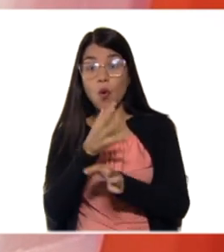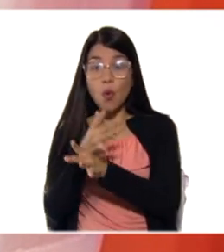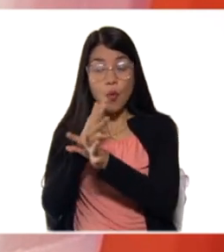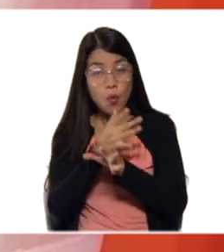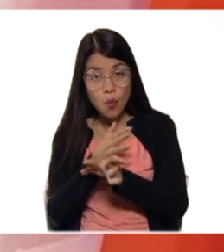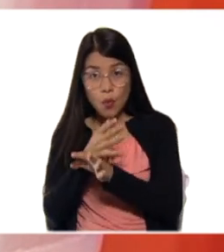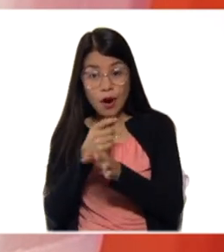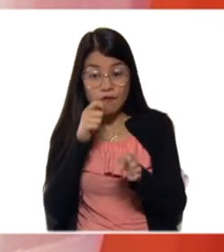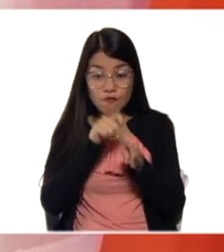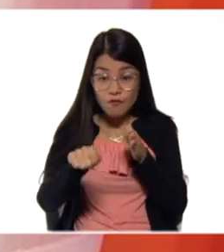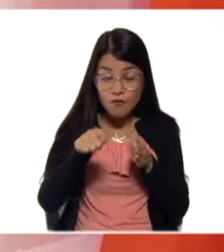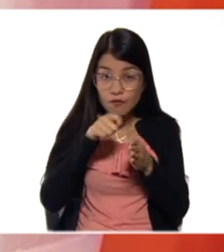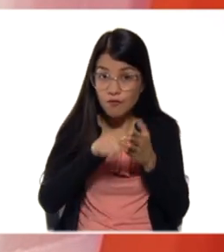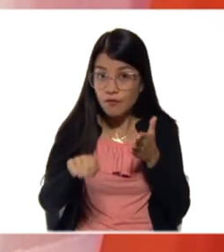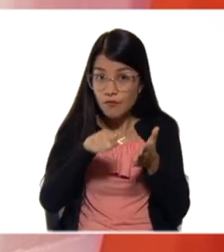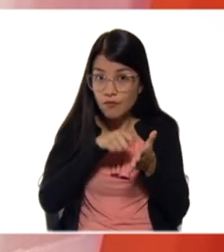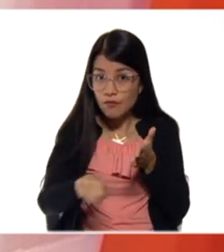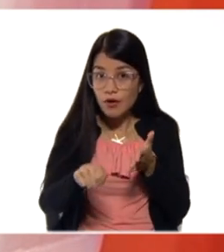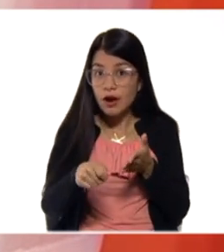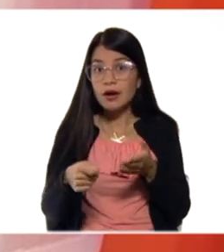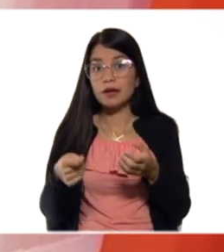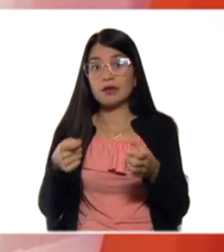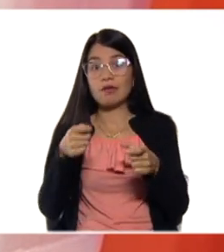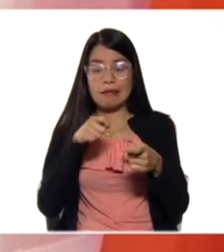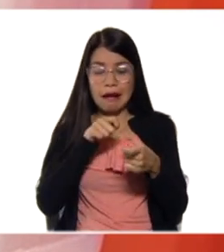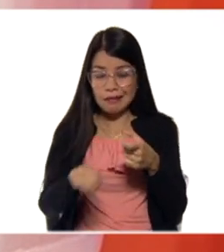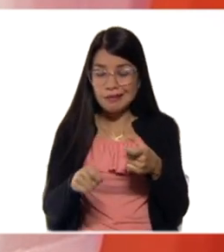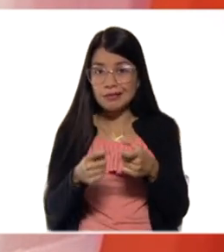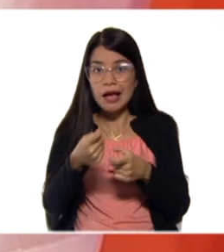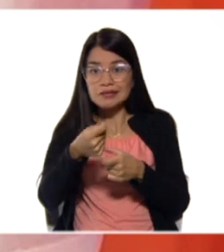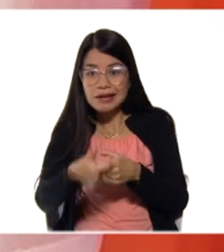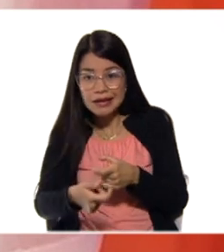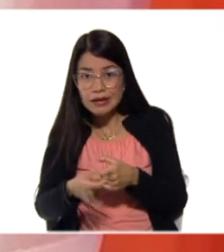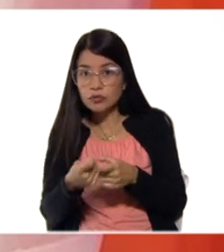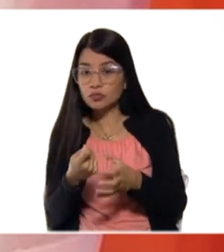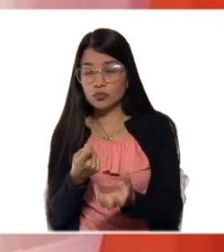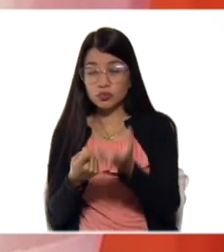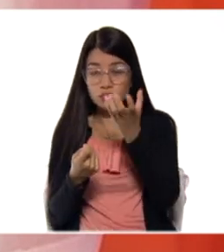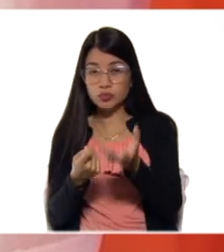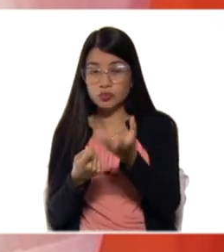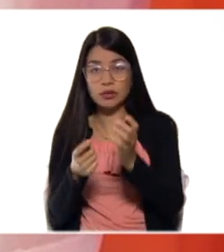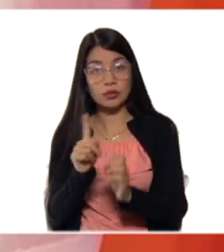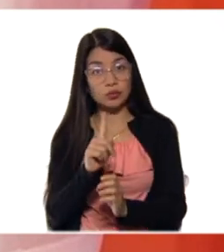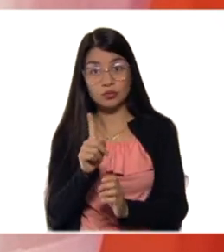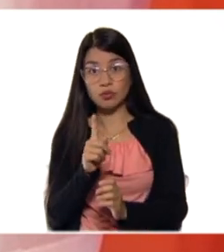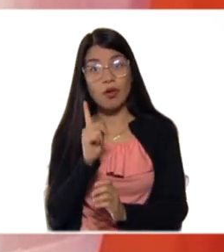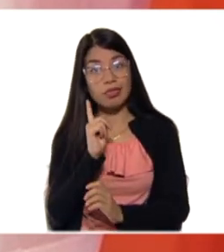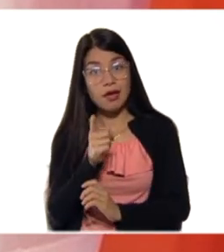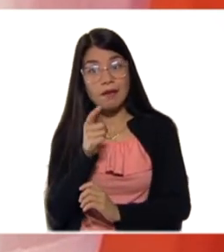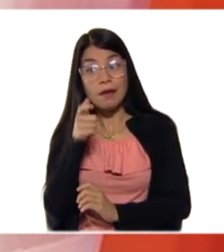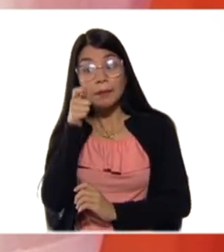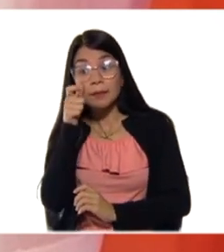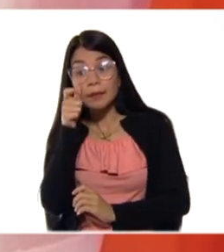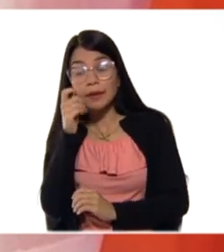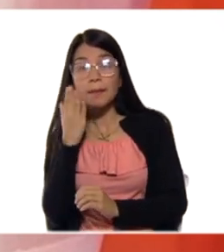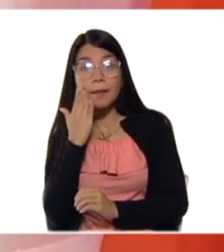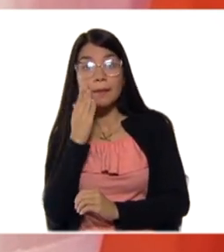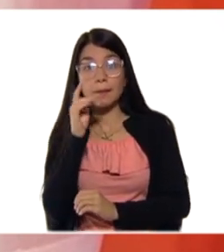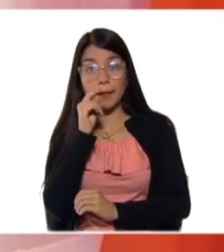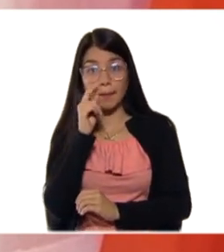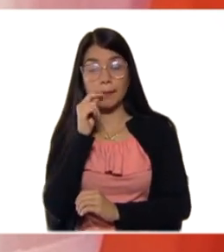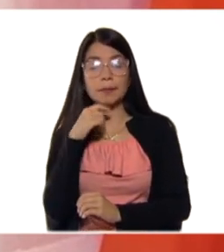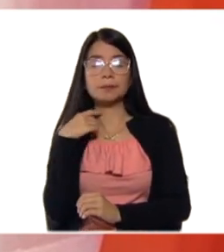encendedores porque es muy peligroso sin supervisión de un adulto. Encender un papel con carosén.